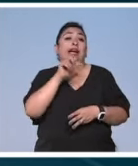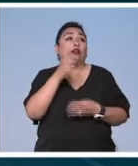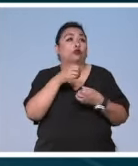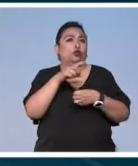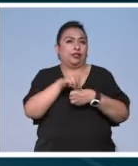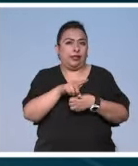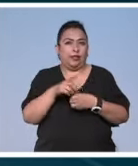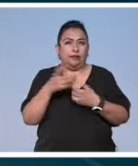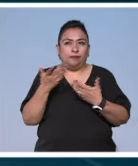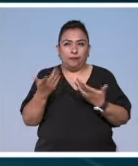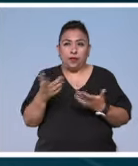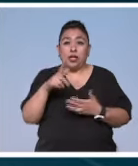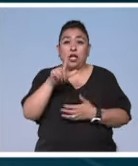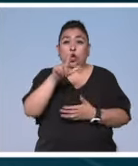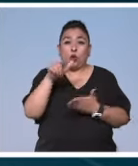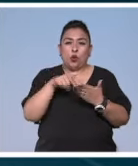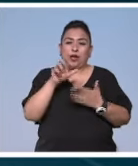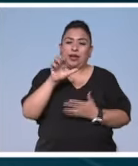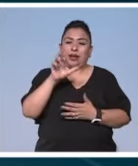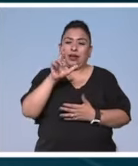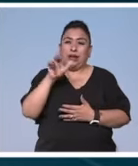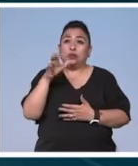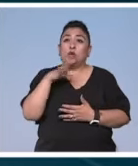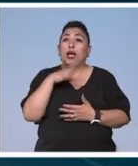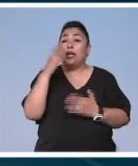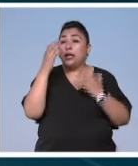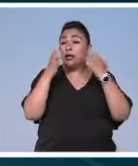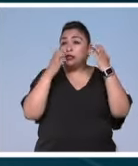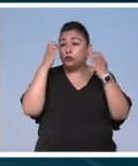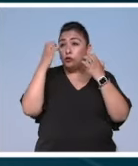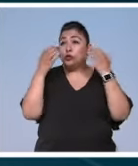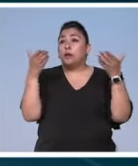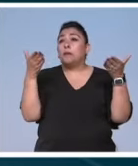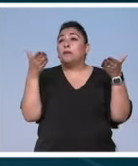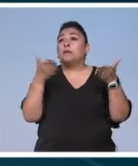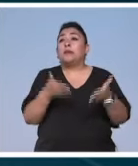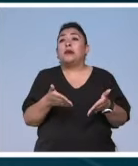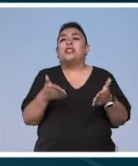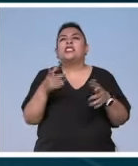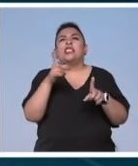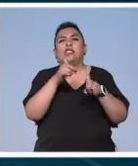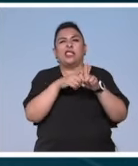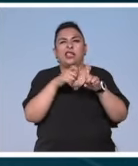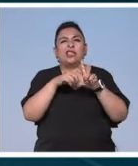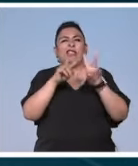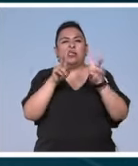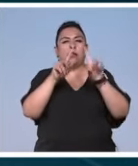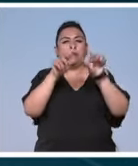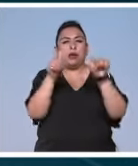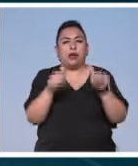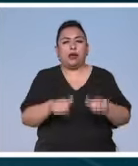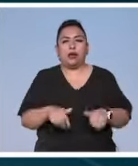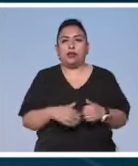sociedad. Al claustro de Sor Juana llega con una exposición que presenta una crítica sobre el arte.